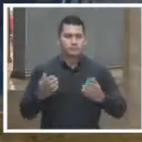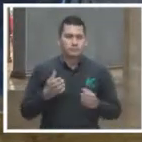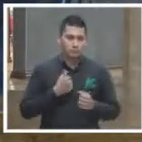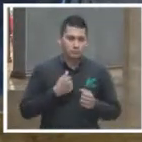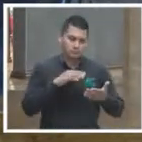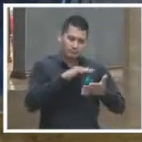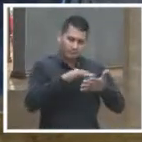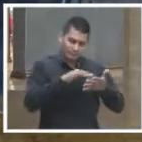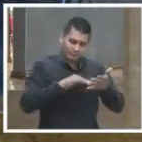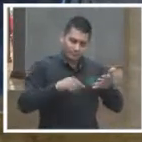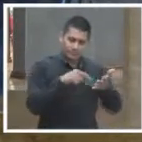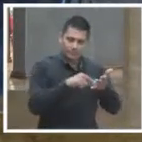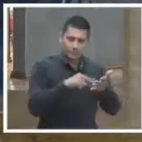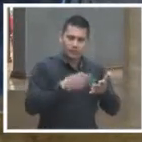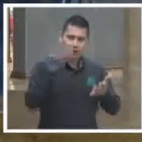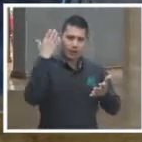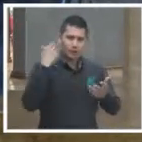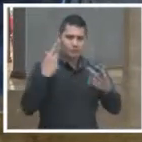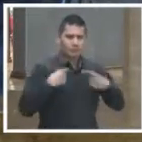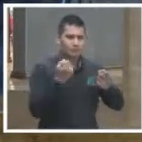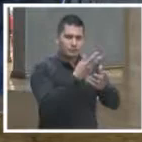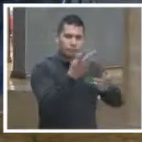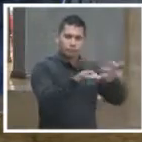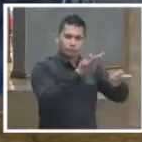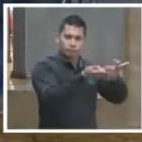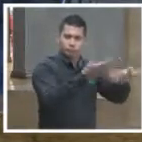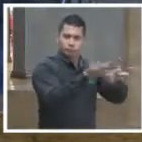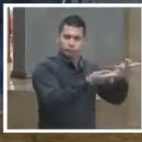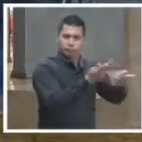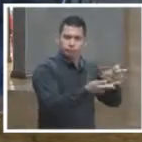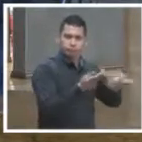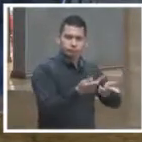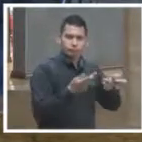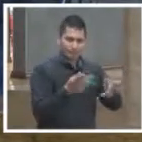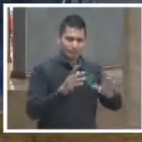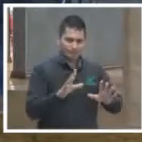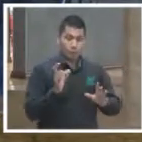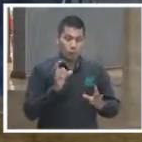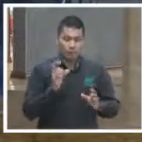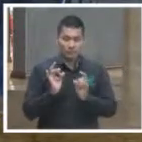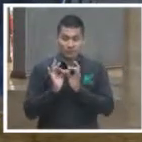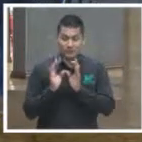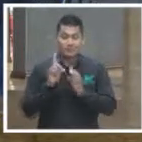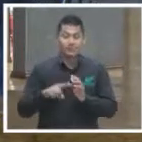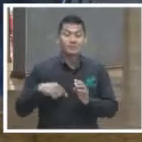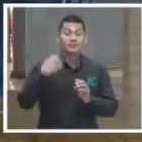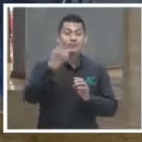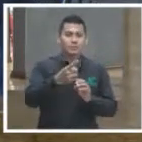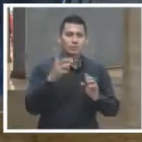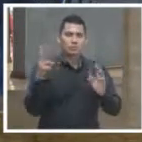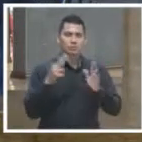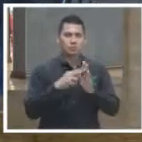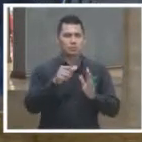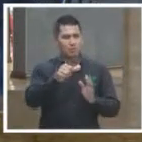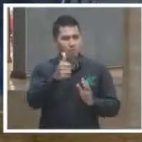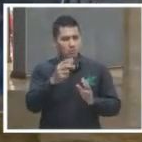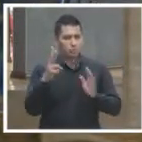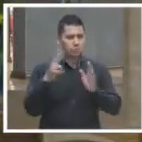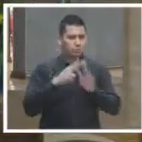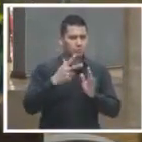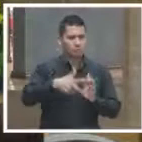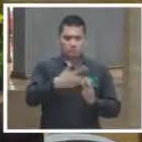varias encuestas que se desarrollaron después, ya estamos hablando de 2011 y 2013,